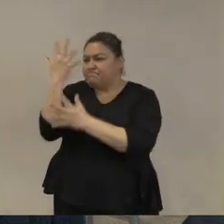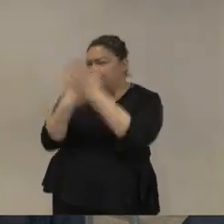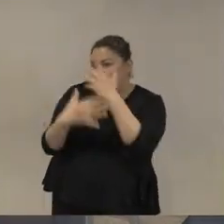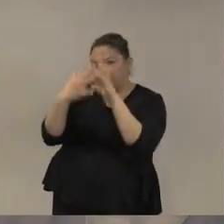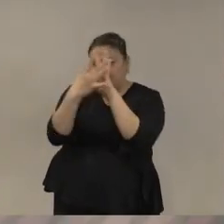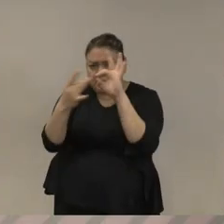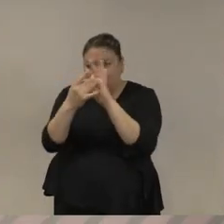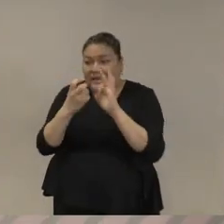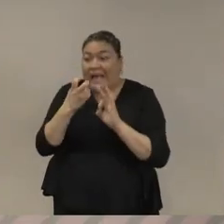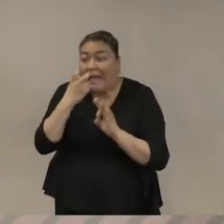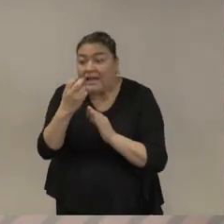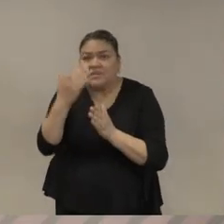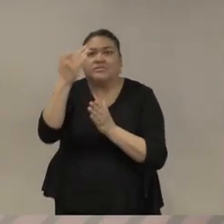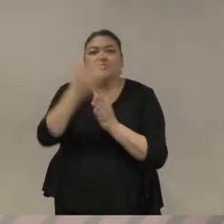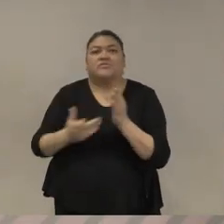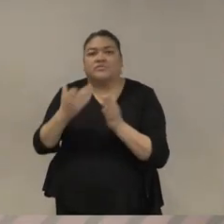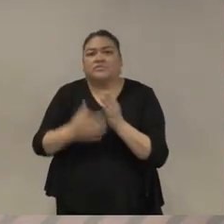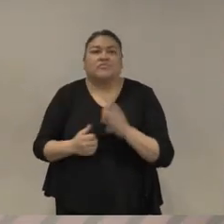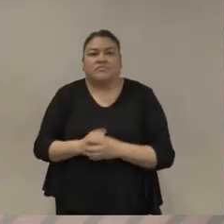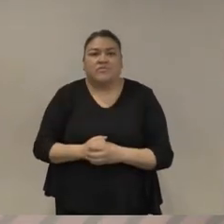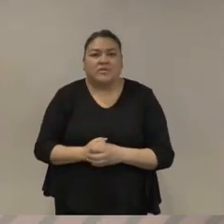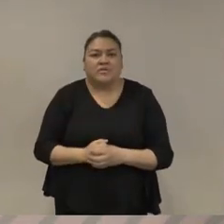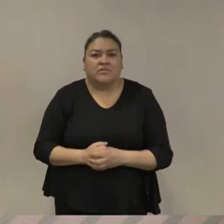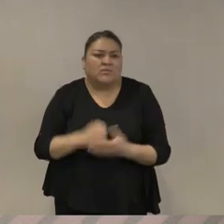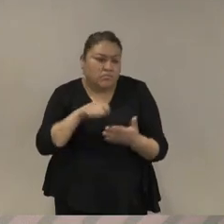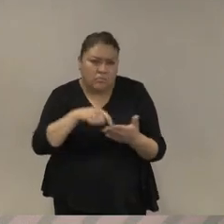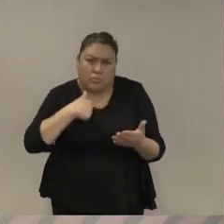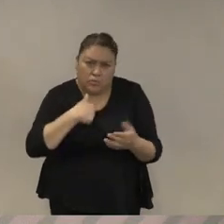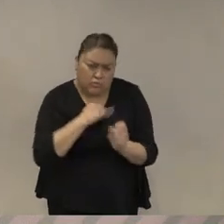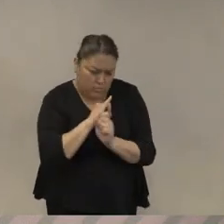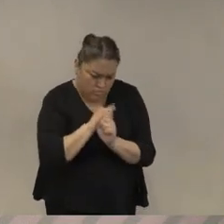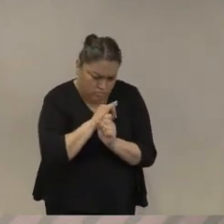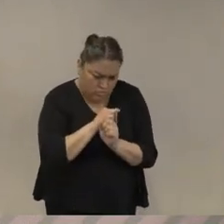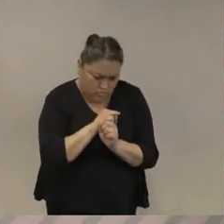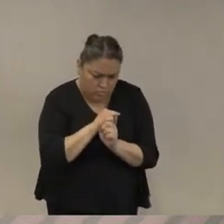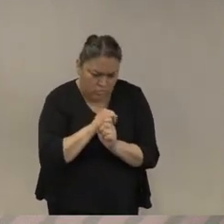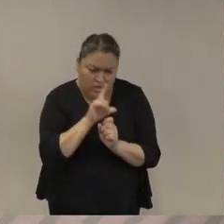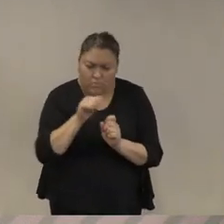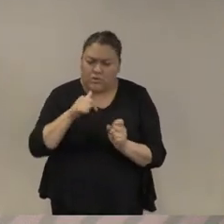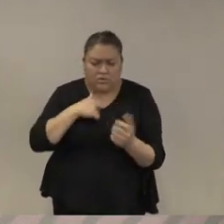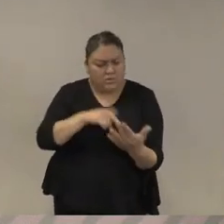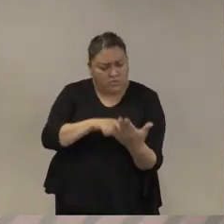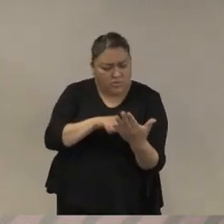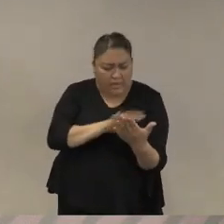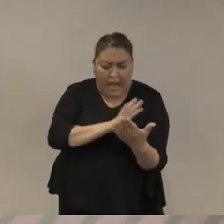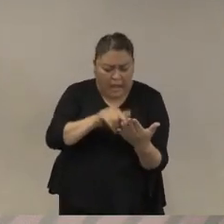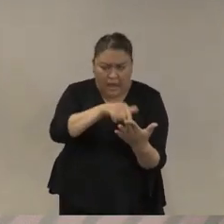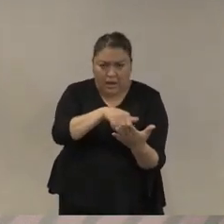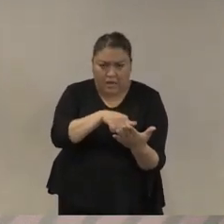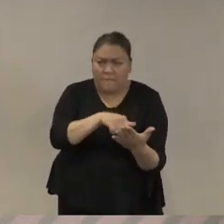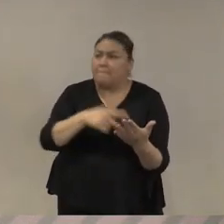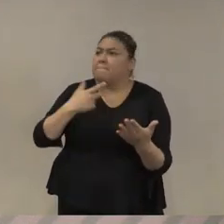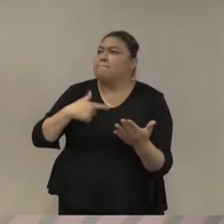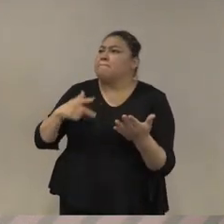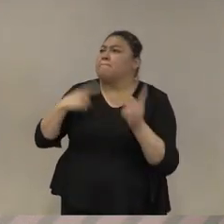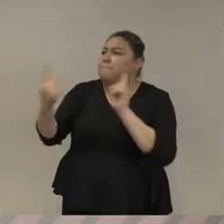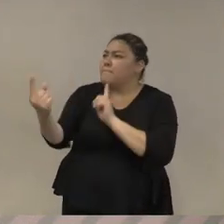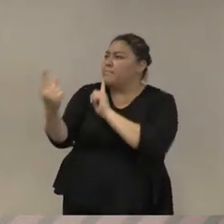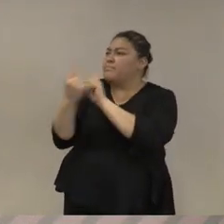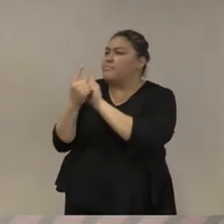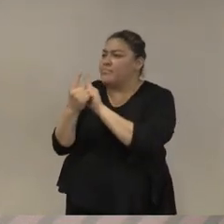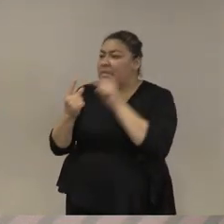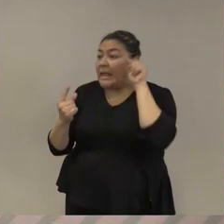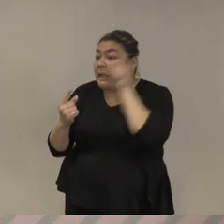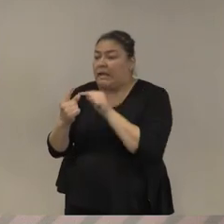lo que me estoy preguntando es cómo puedo hablar de lo que la investigación científica produce con personas que están